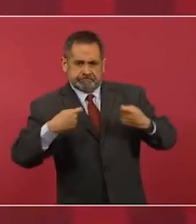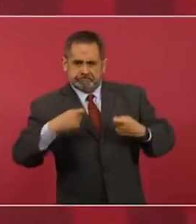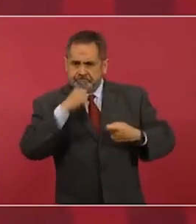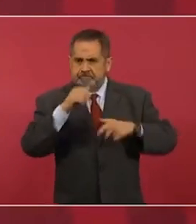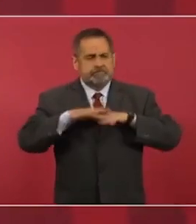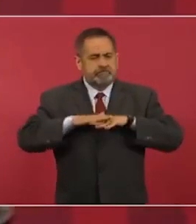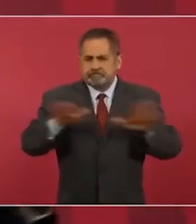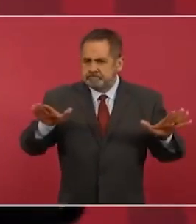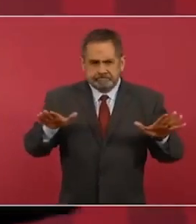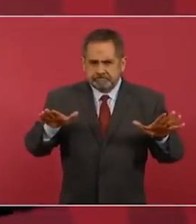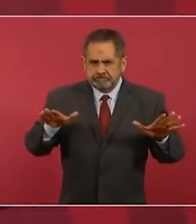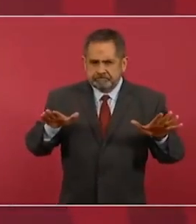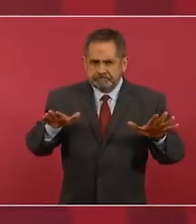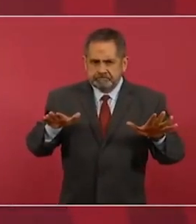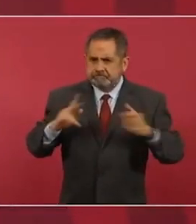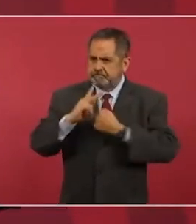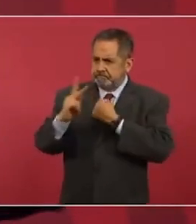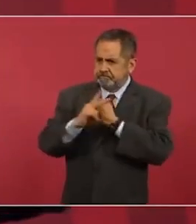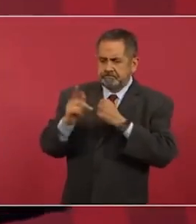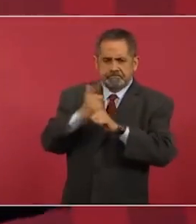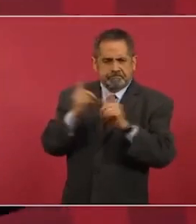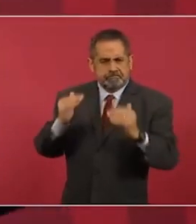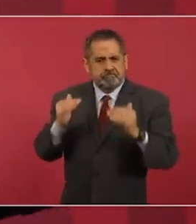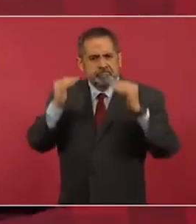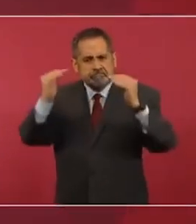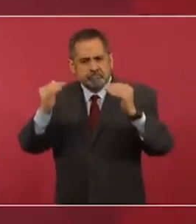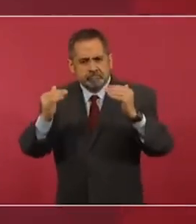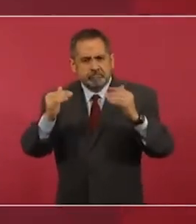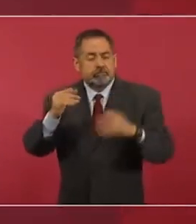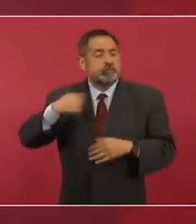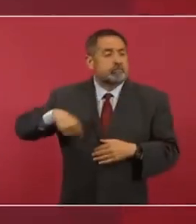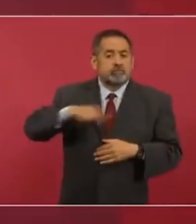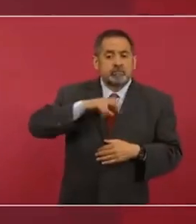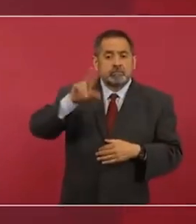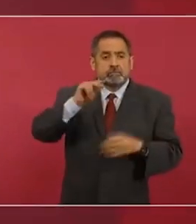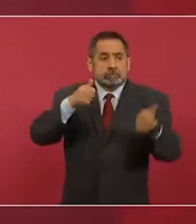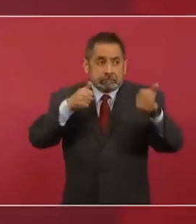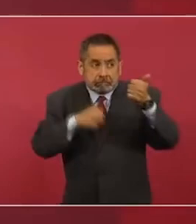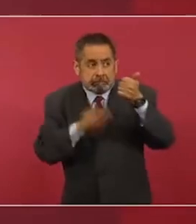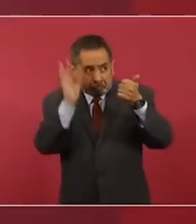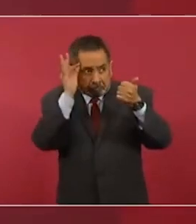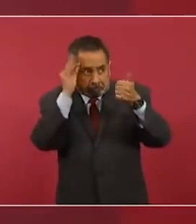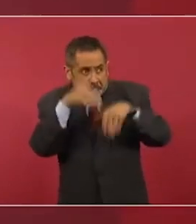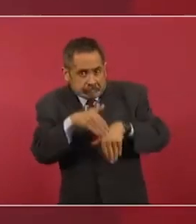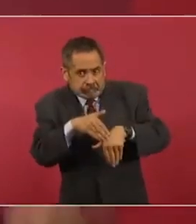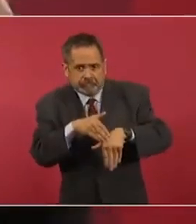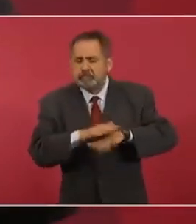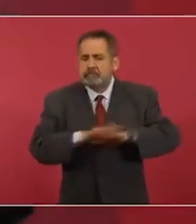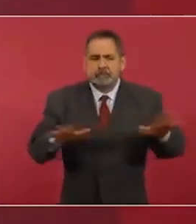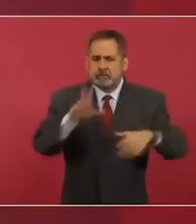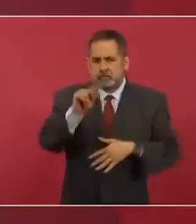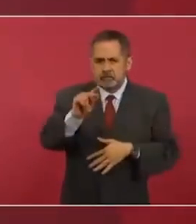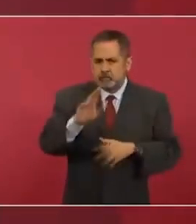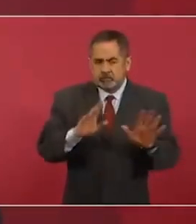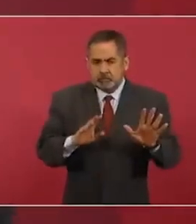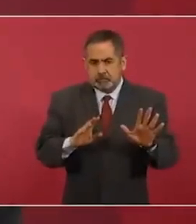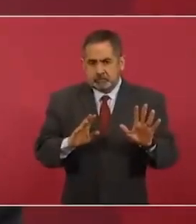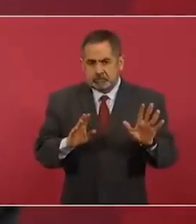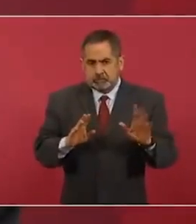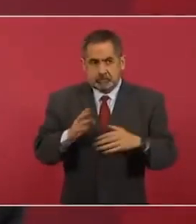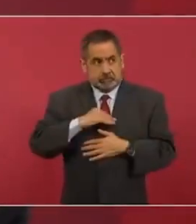Y que no actuemos como acomplejados, pensando de que